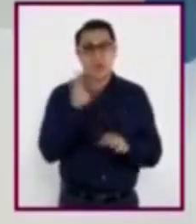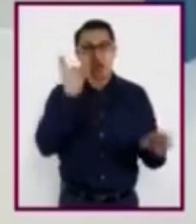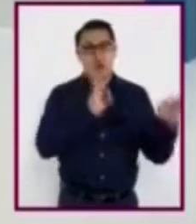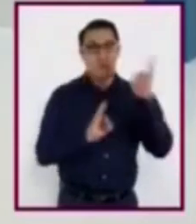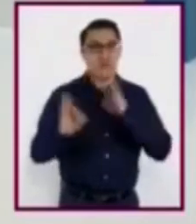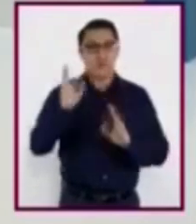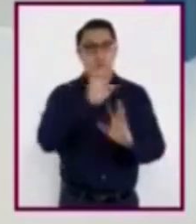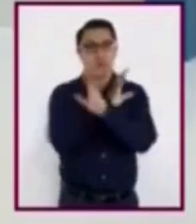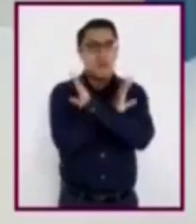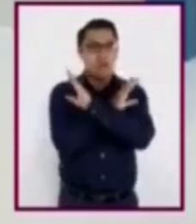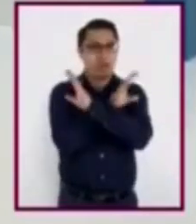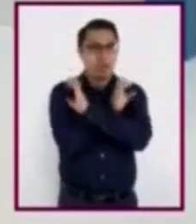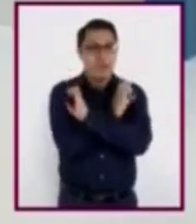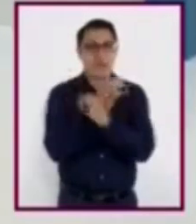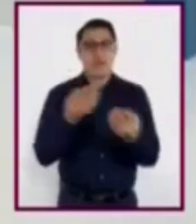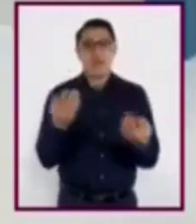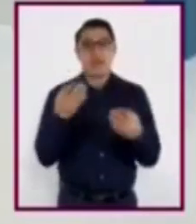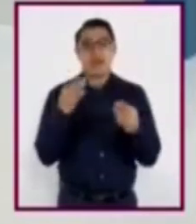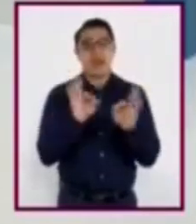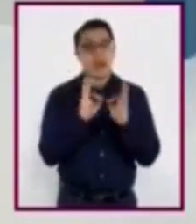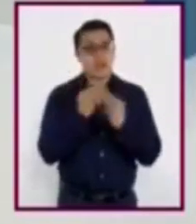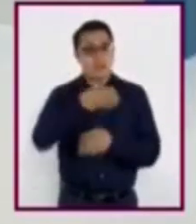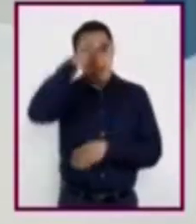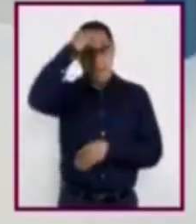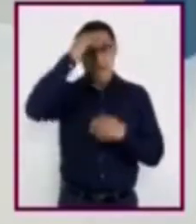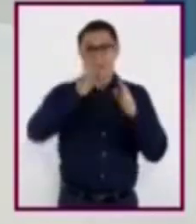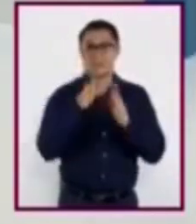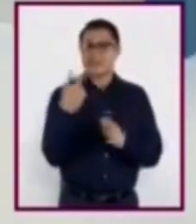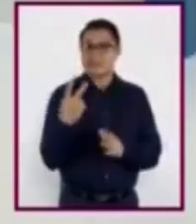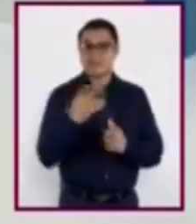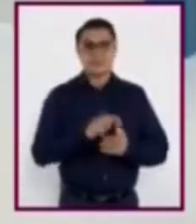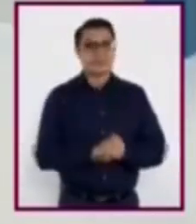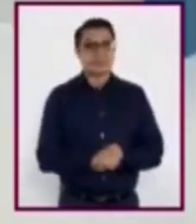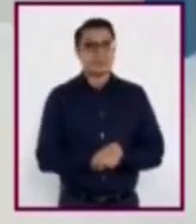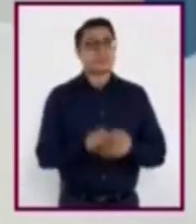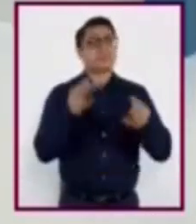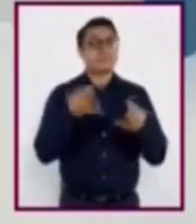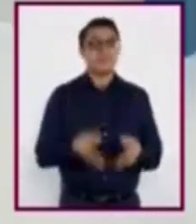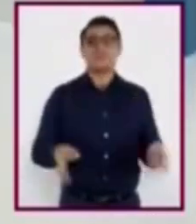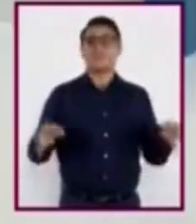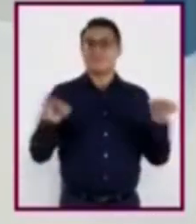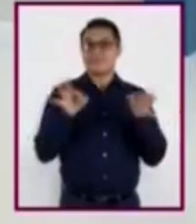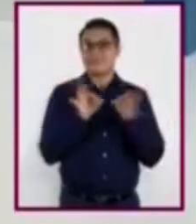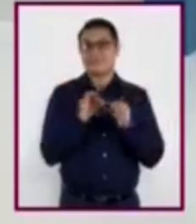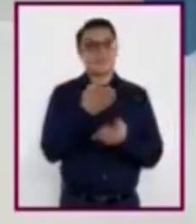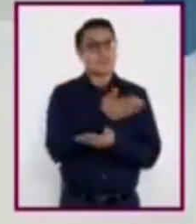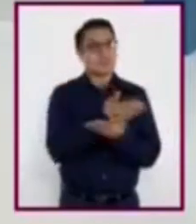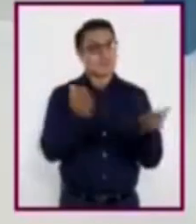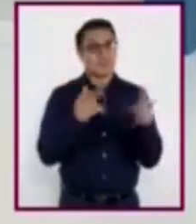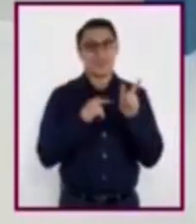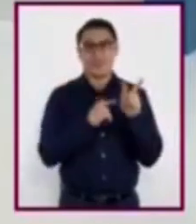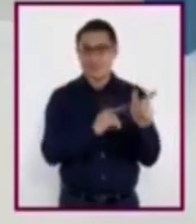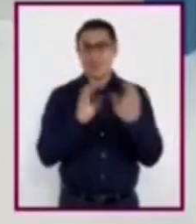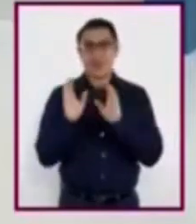cívica y ética, así ejerzo